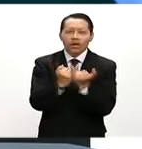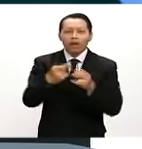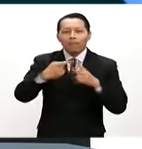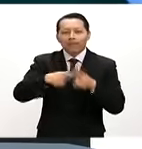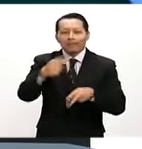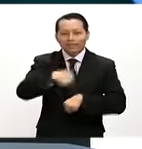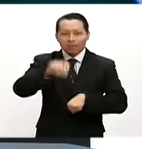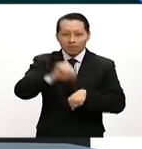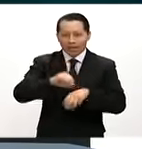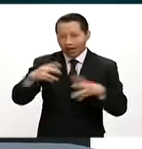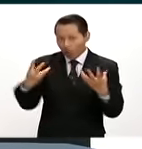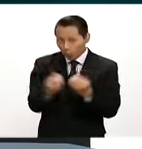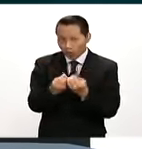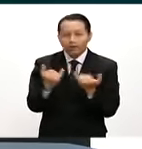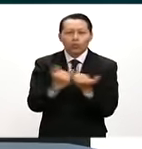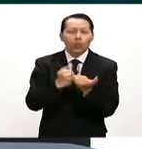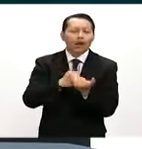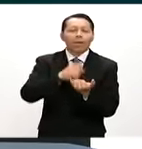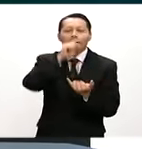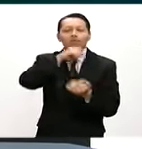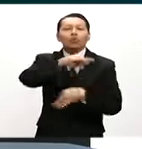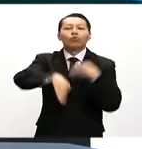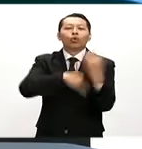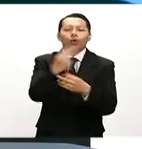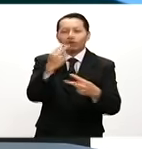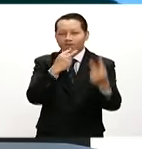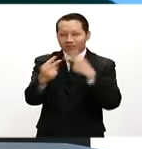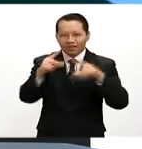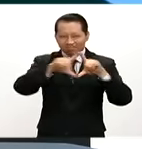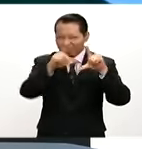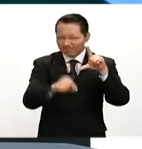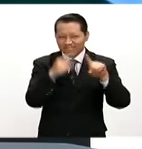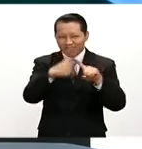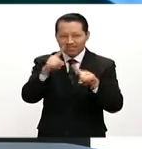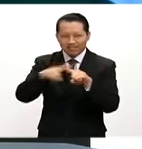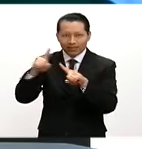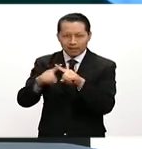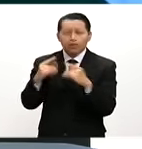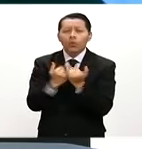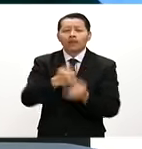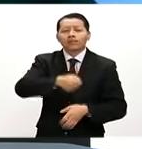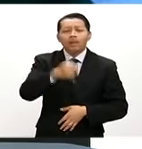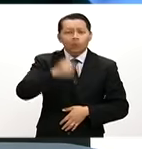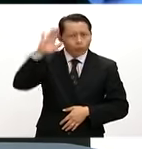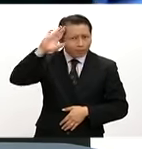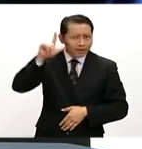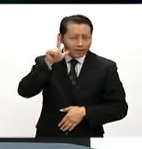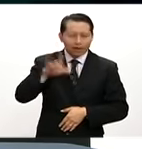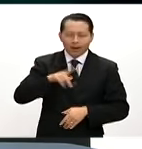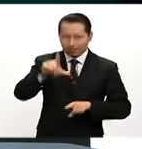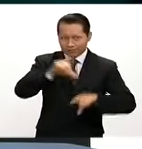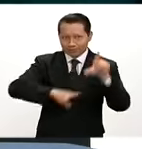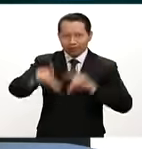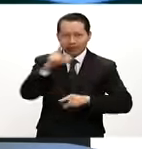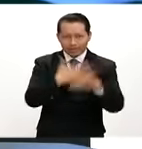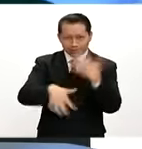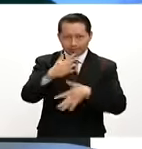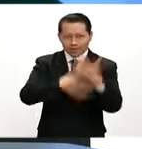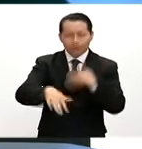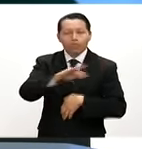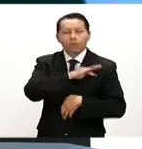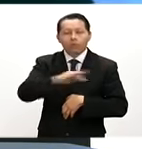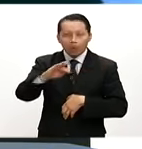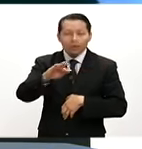por supuesto con todos ustedes quienes nos ven desde distintos puntos del país. Saludo con mucho gusto a Miguel González, quien se encuentra en la lengua de señas y nos